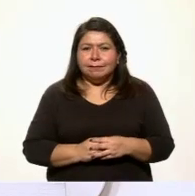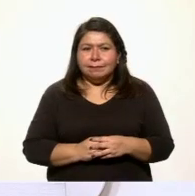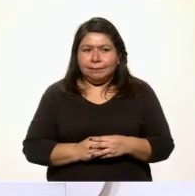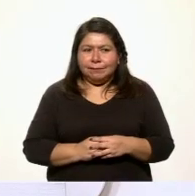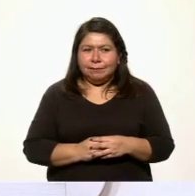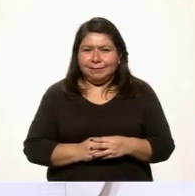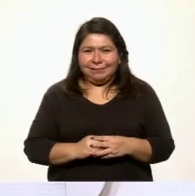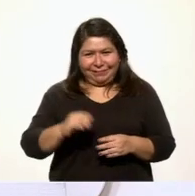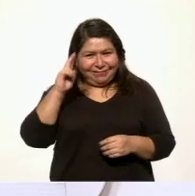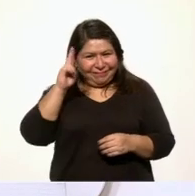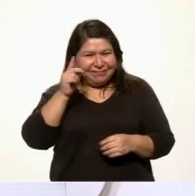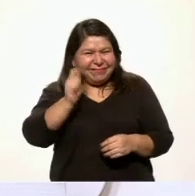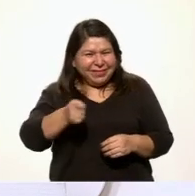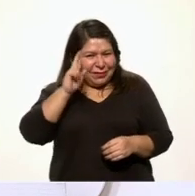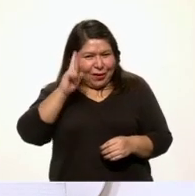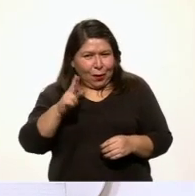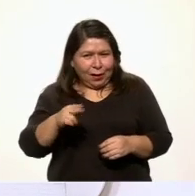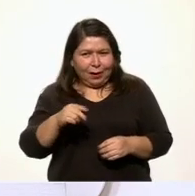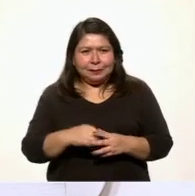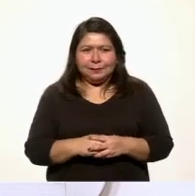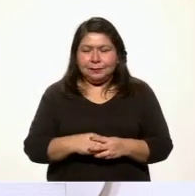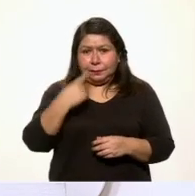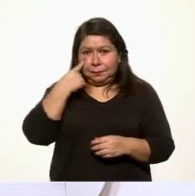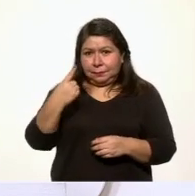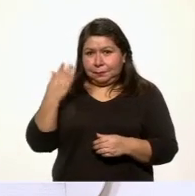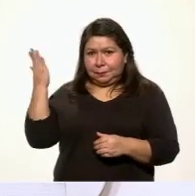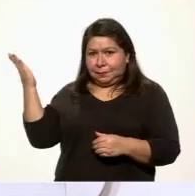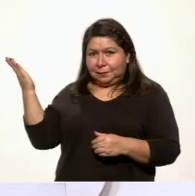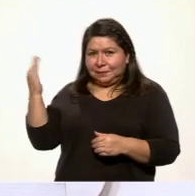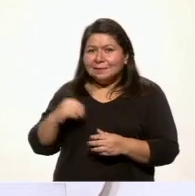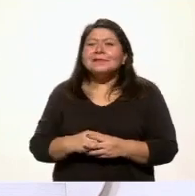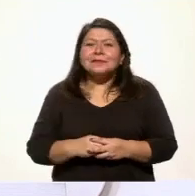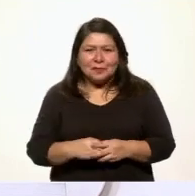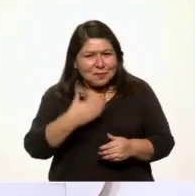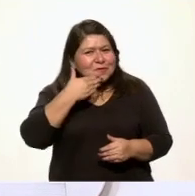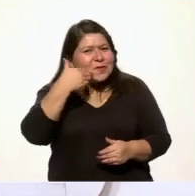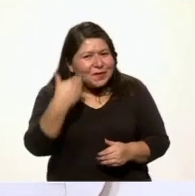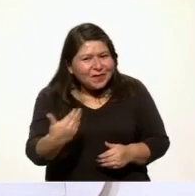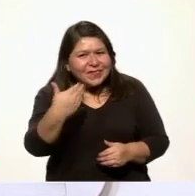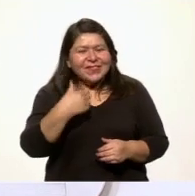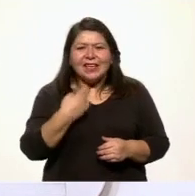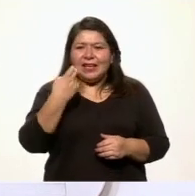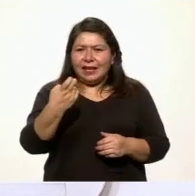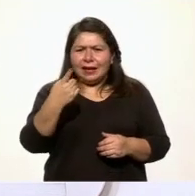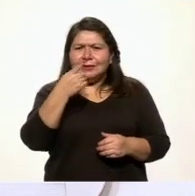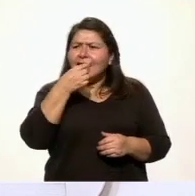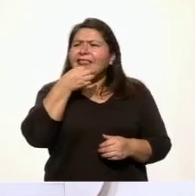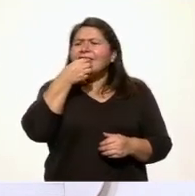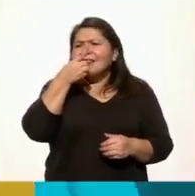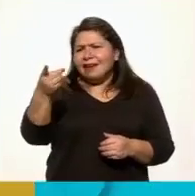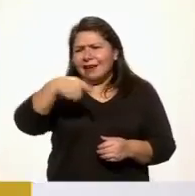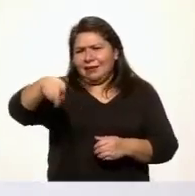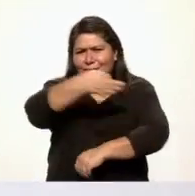¡Guatzalo! A ver, ¿ahora tú? ¡Guatzalo! ¡Muy bien! Comparte este saludo con tu familia.